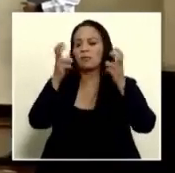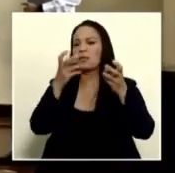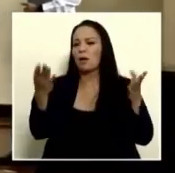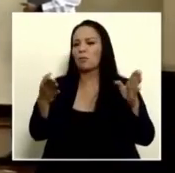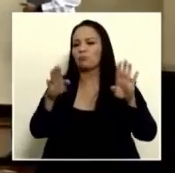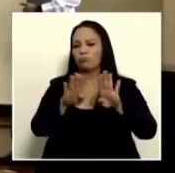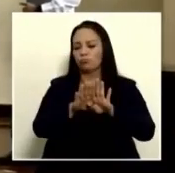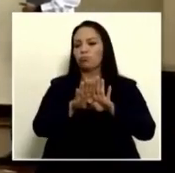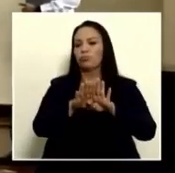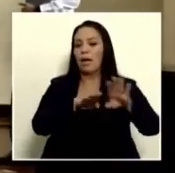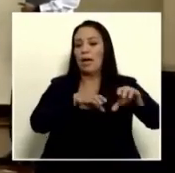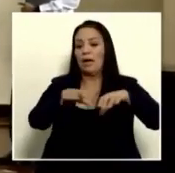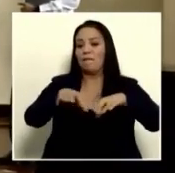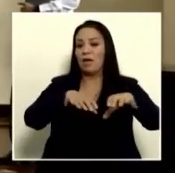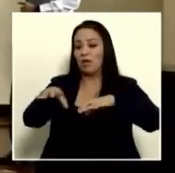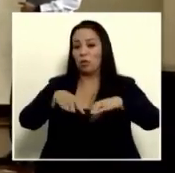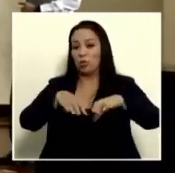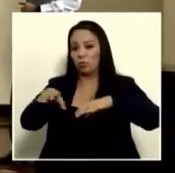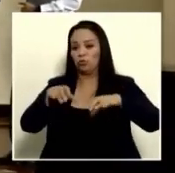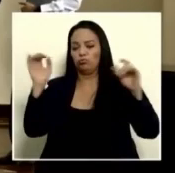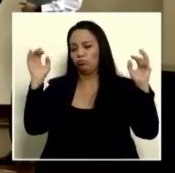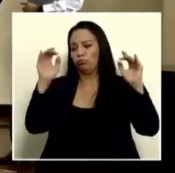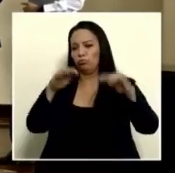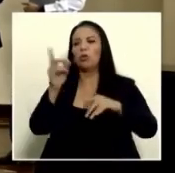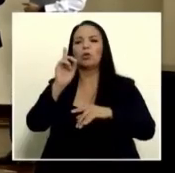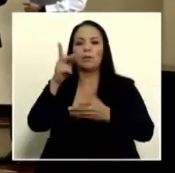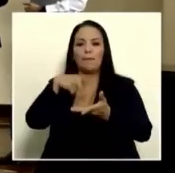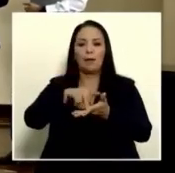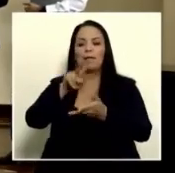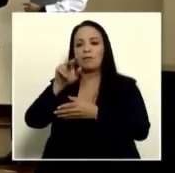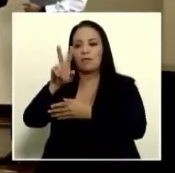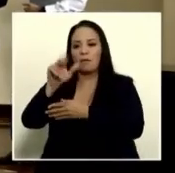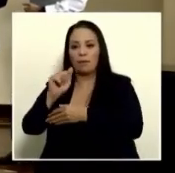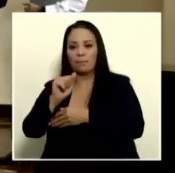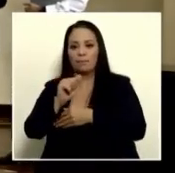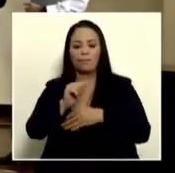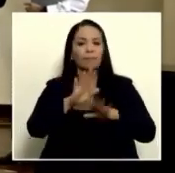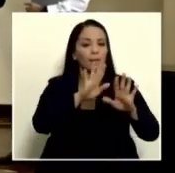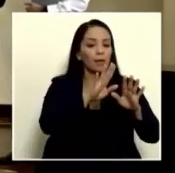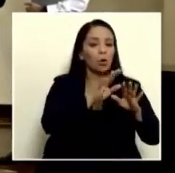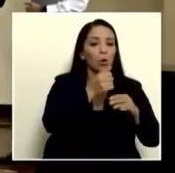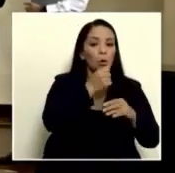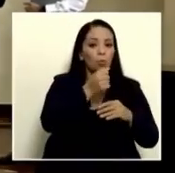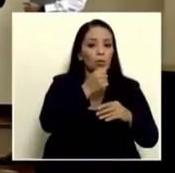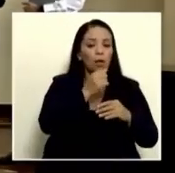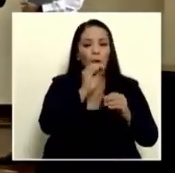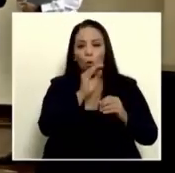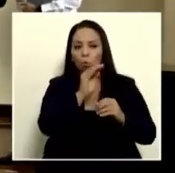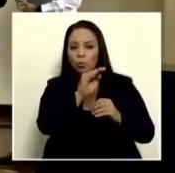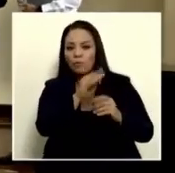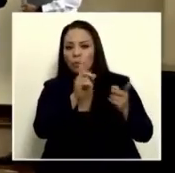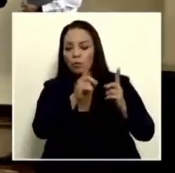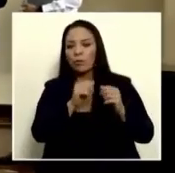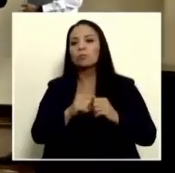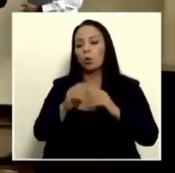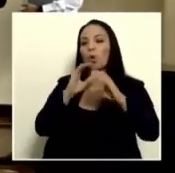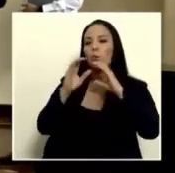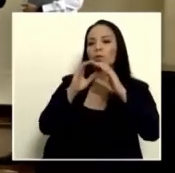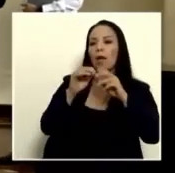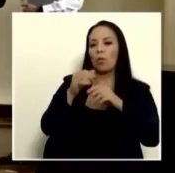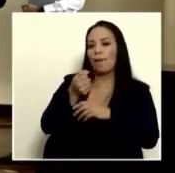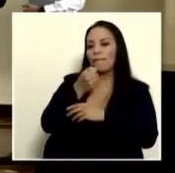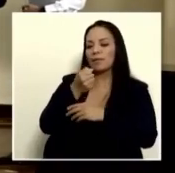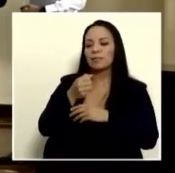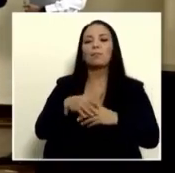los eventos masivos en el Parque Viva. ¿Pero es el comunicado de prensa o la notificación? El comunicado de